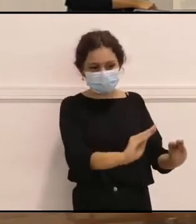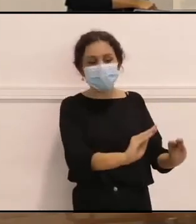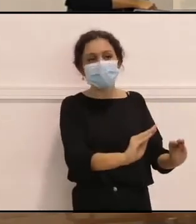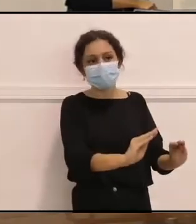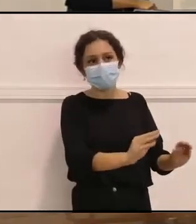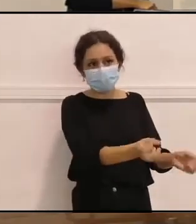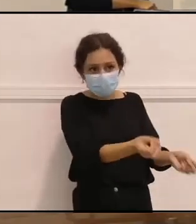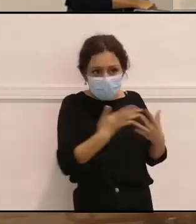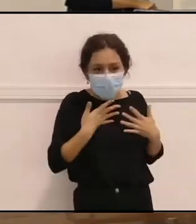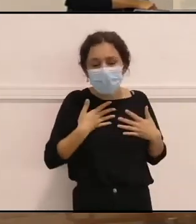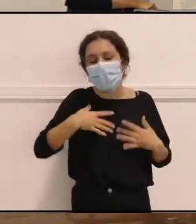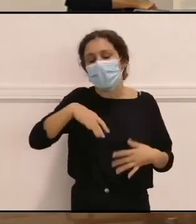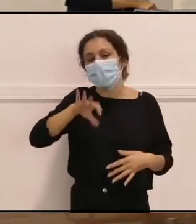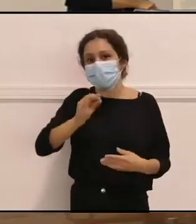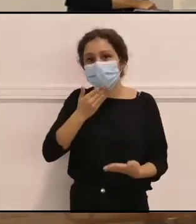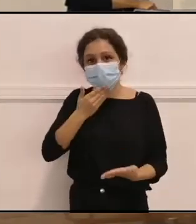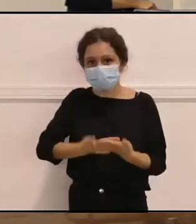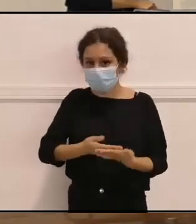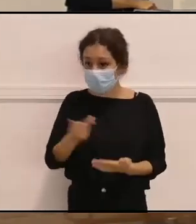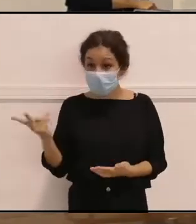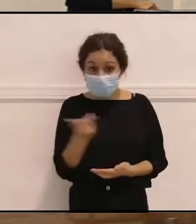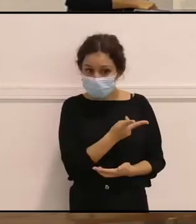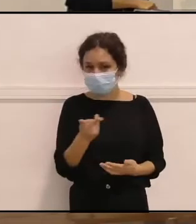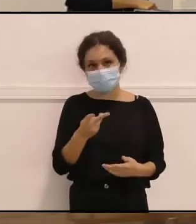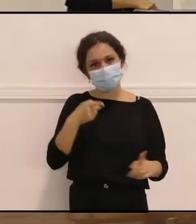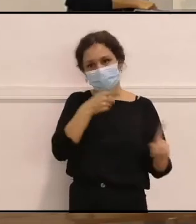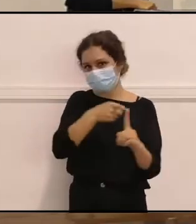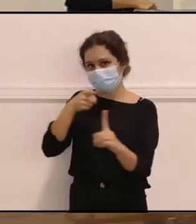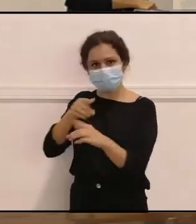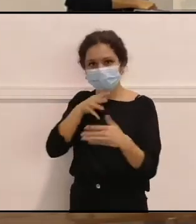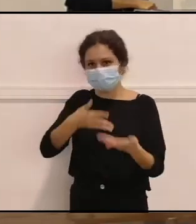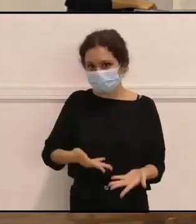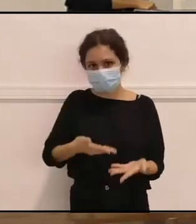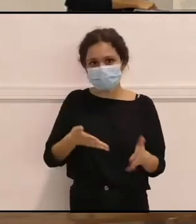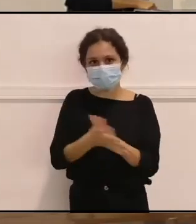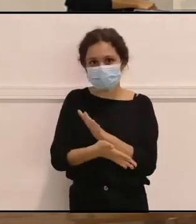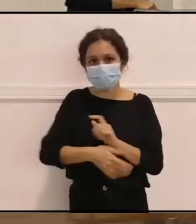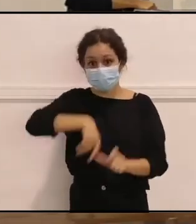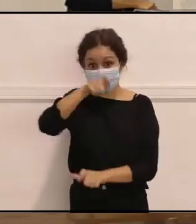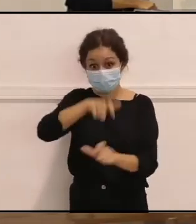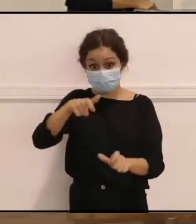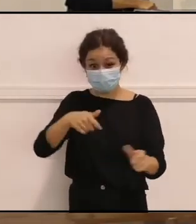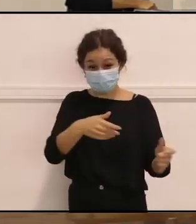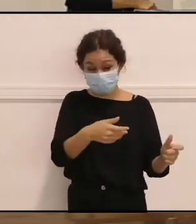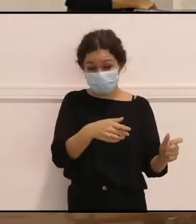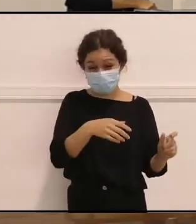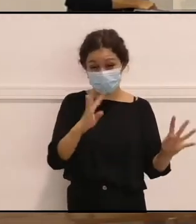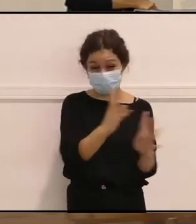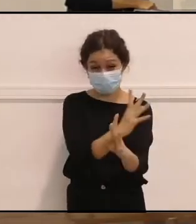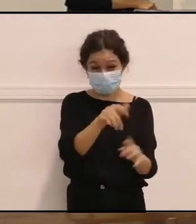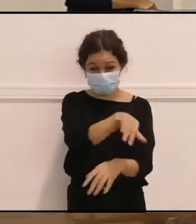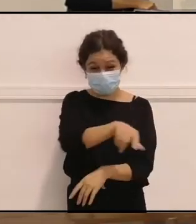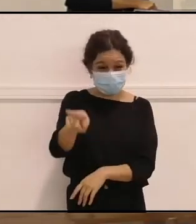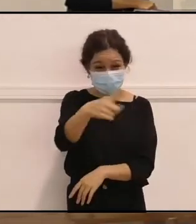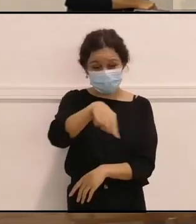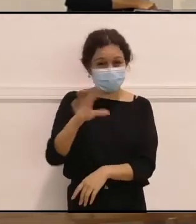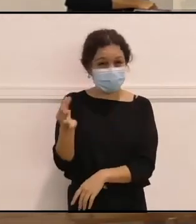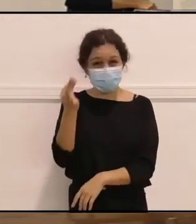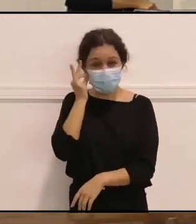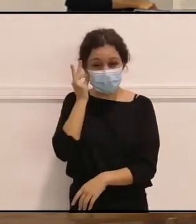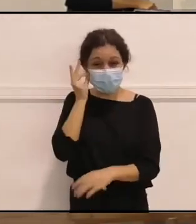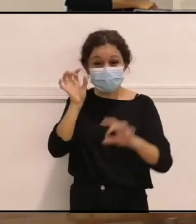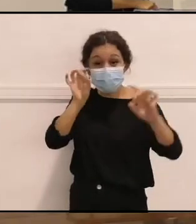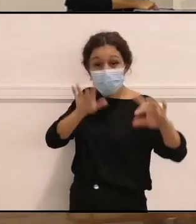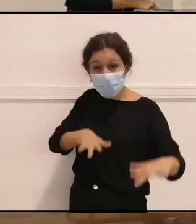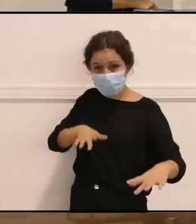De verdad que es sincero, o sea, para mí son referentes en la actualidad. decir, jolín, hay un montón de gente, hay un montón de mujeres como yo,